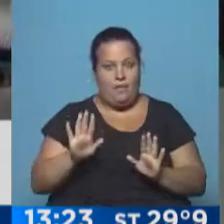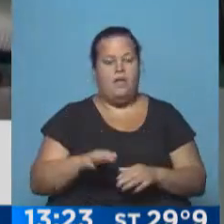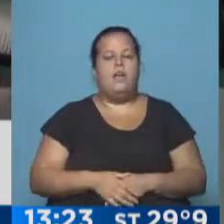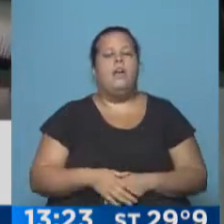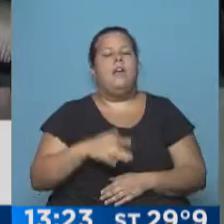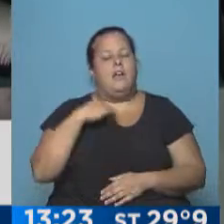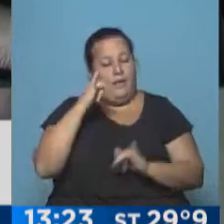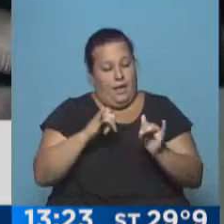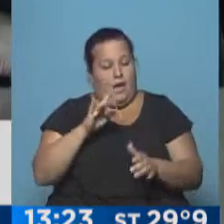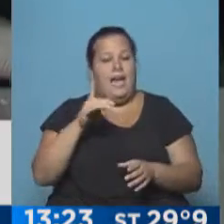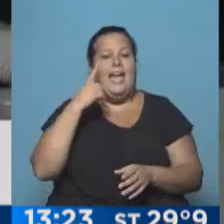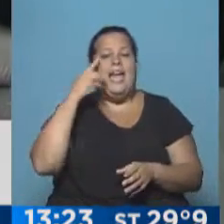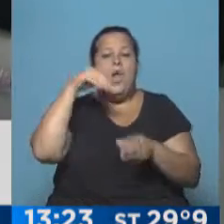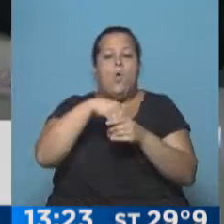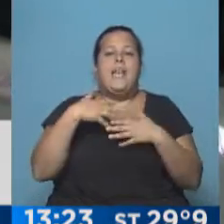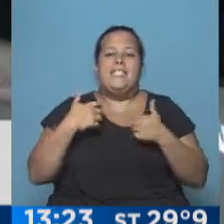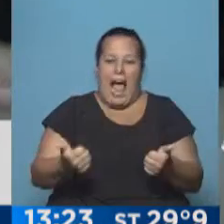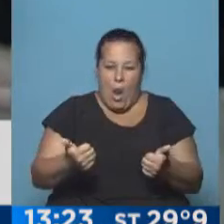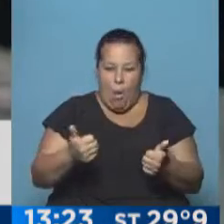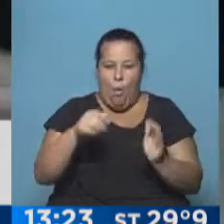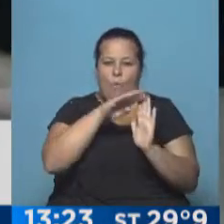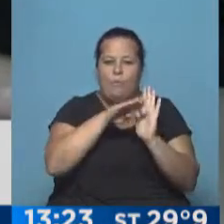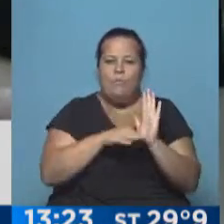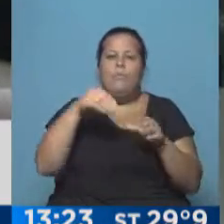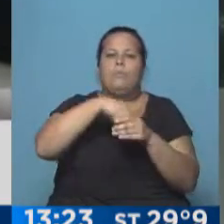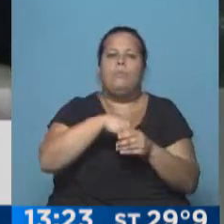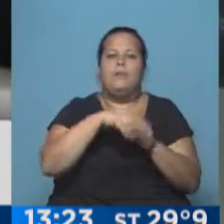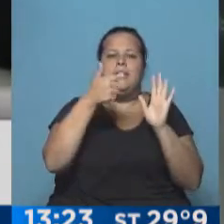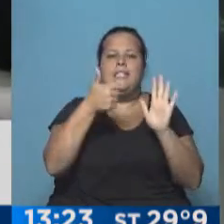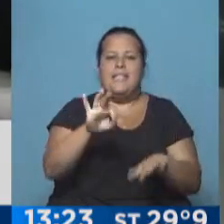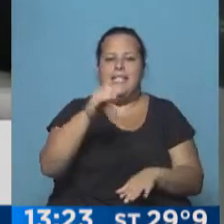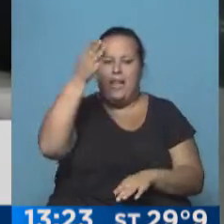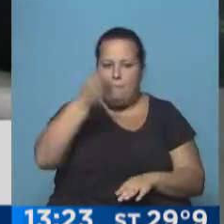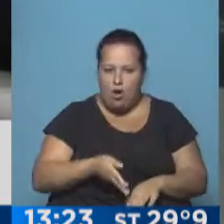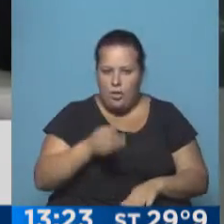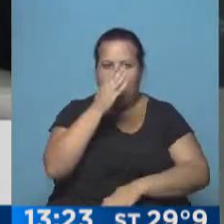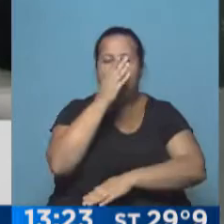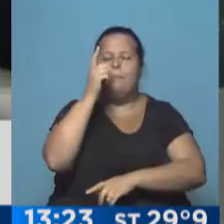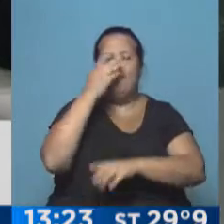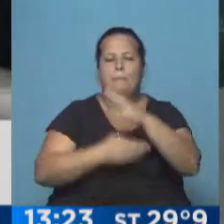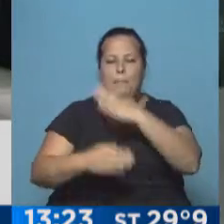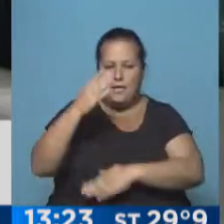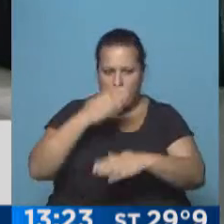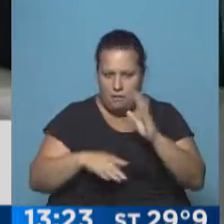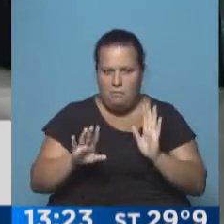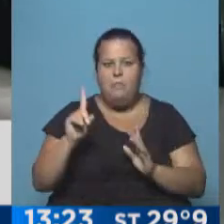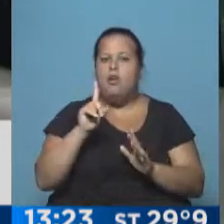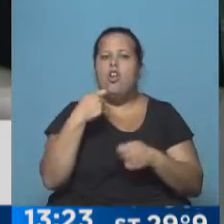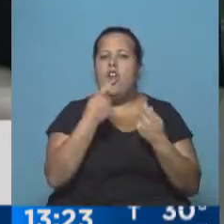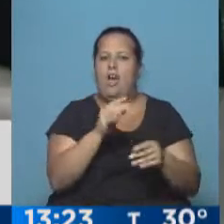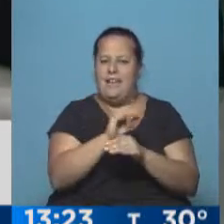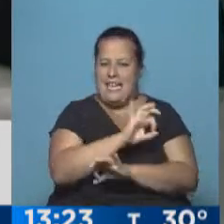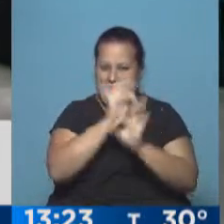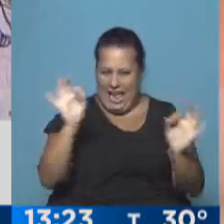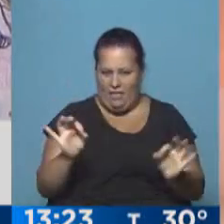Te digo, de Incluir Salud, el padrón está incluido por un 60% de personas con discapacidad y no les están cubriendo